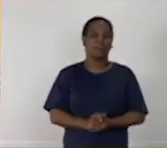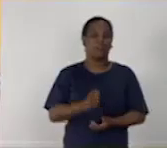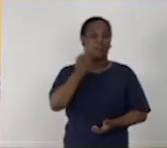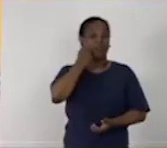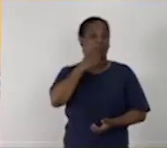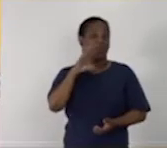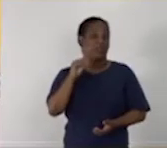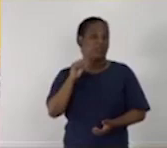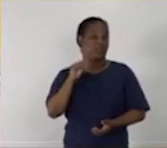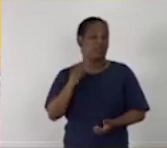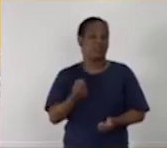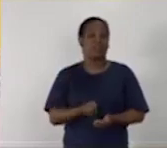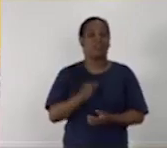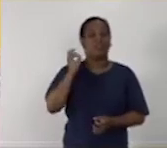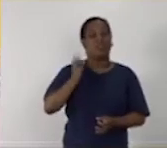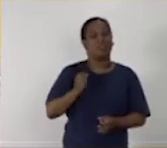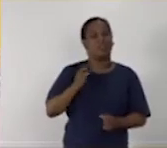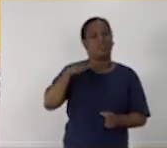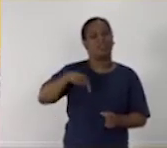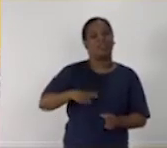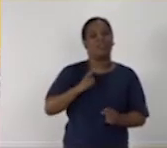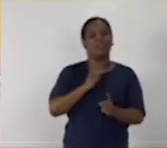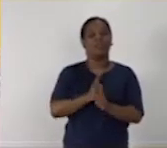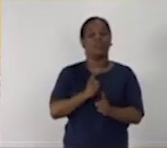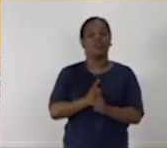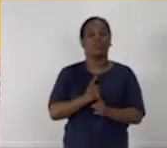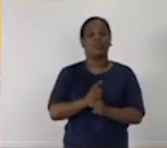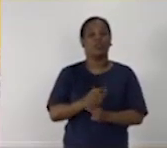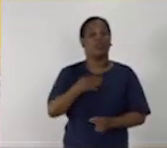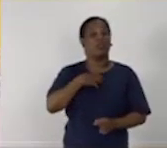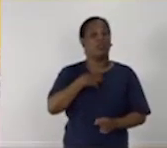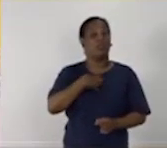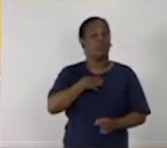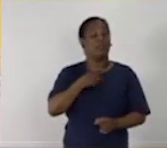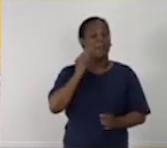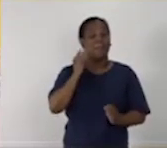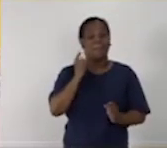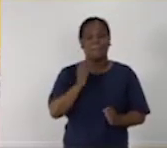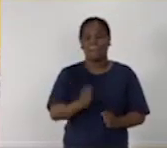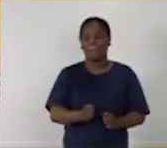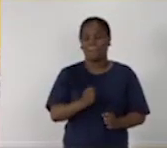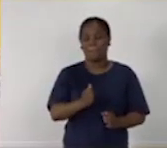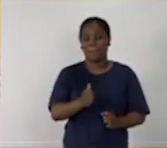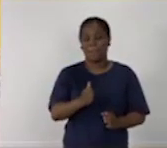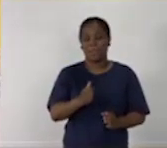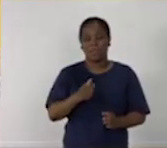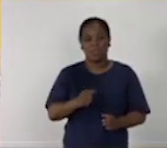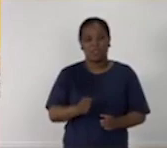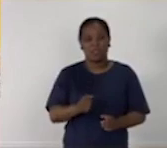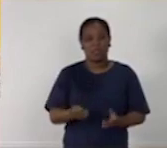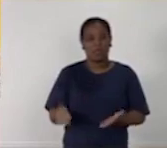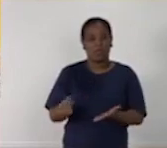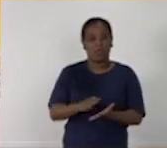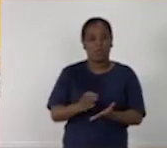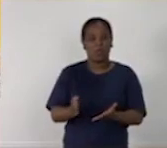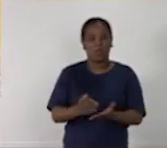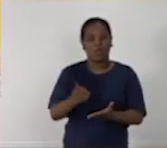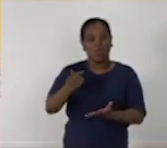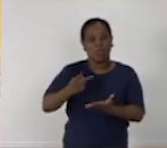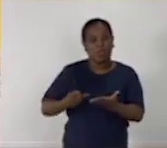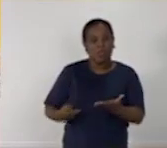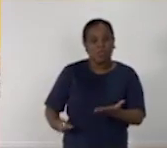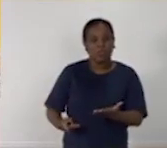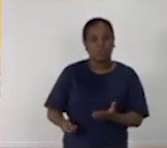De más está que les diga que siempre en estos encuentros, de entran bien cerquita los libros de texto de lectura